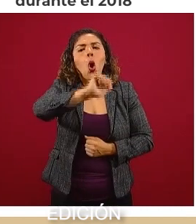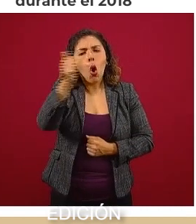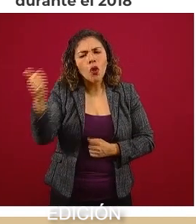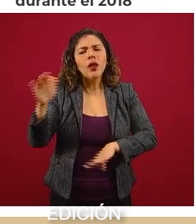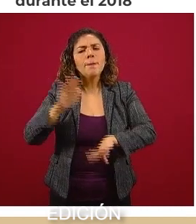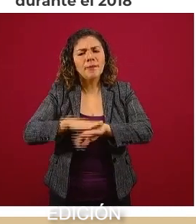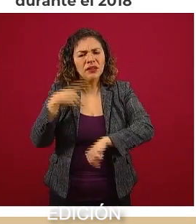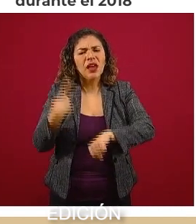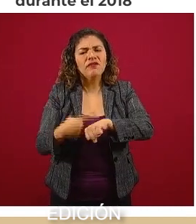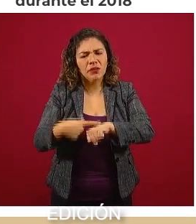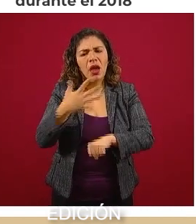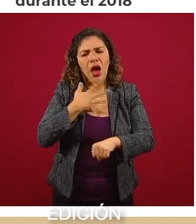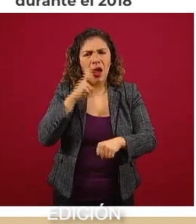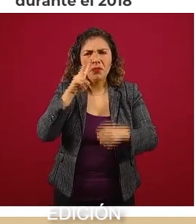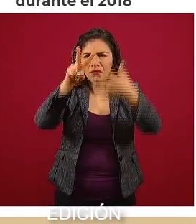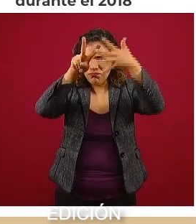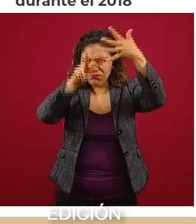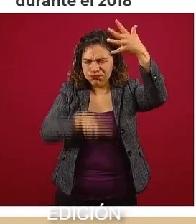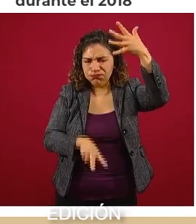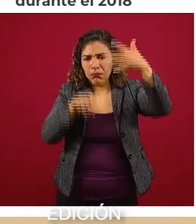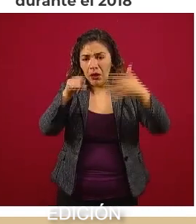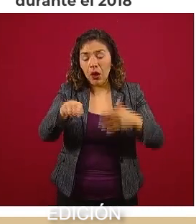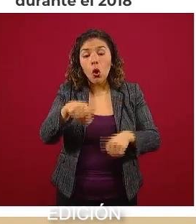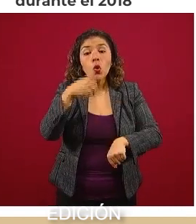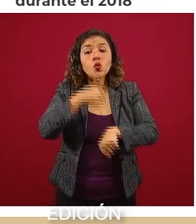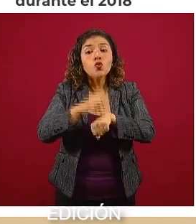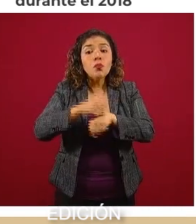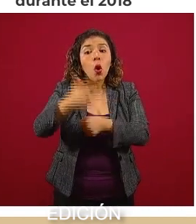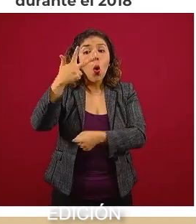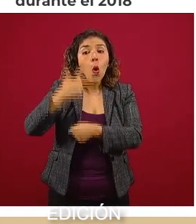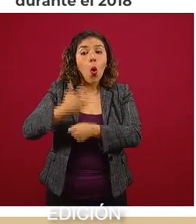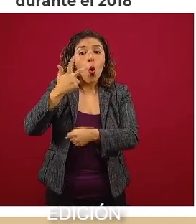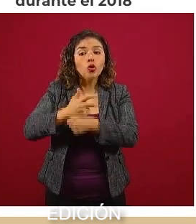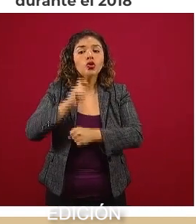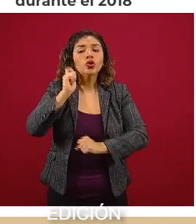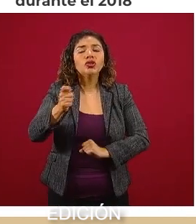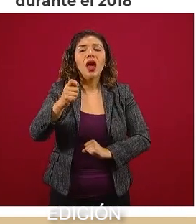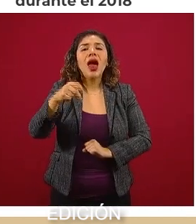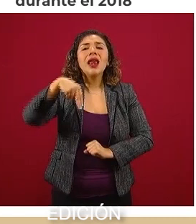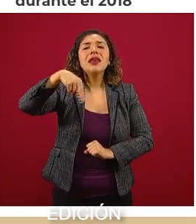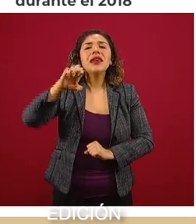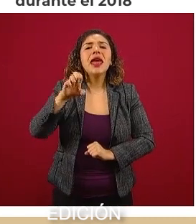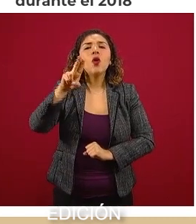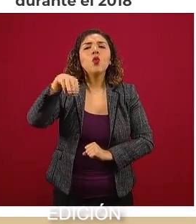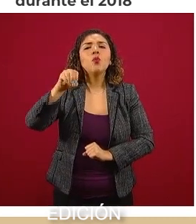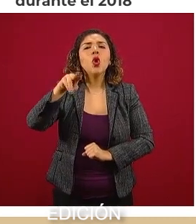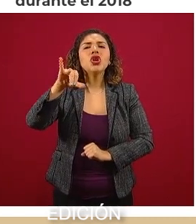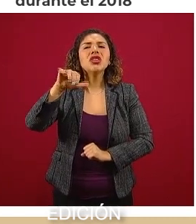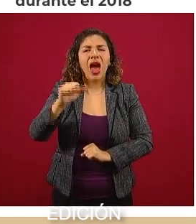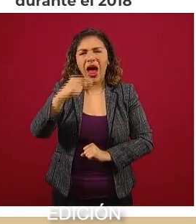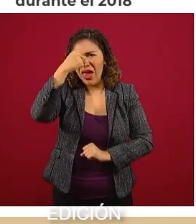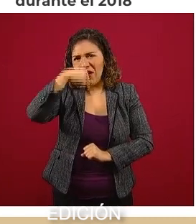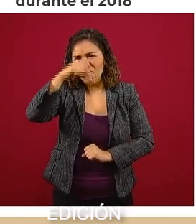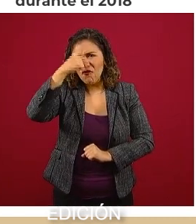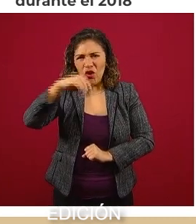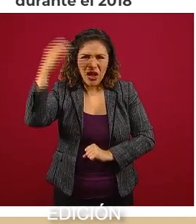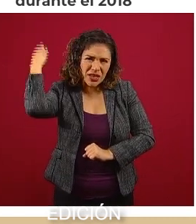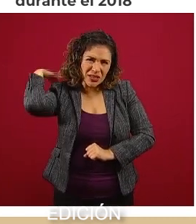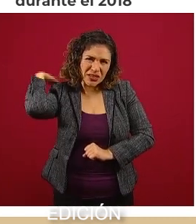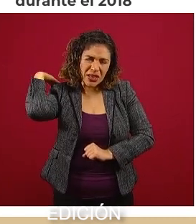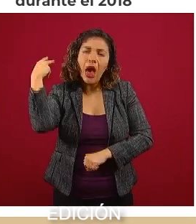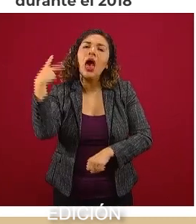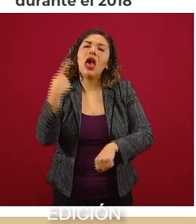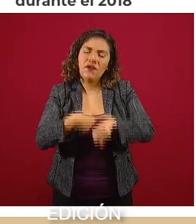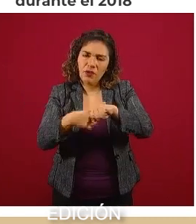crónicas aparecen ahí en el horizonte. Y la número ocho es la neumonía e influenza, que es una enfermedad infecciosa,